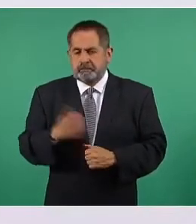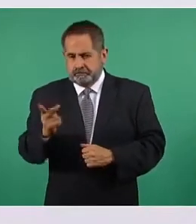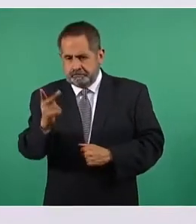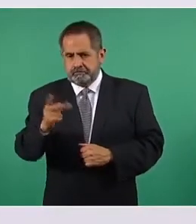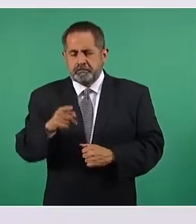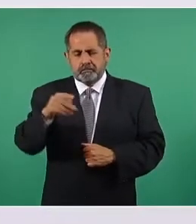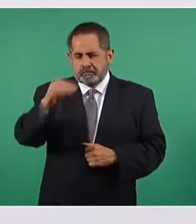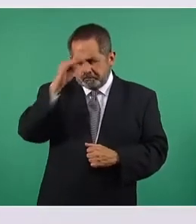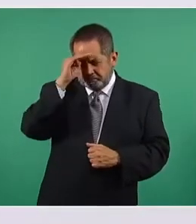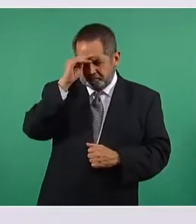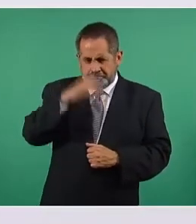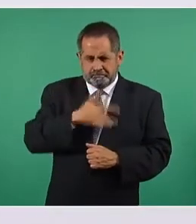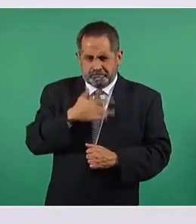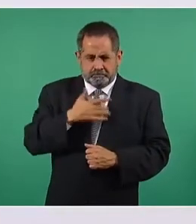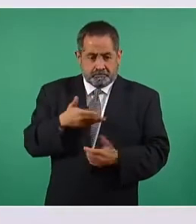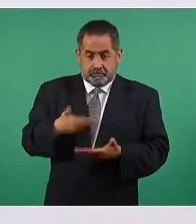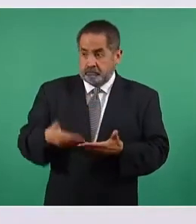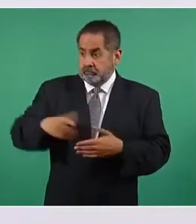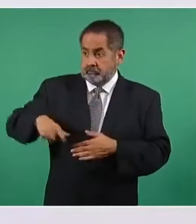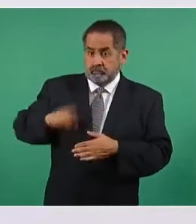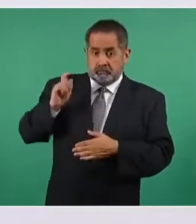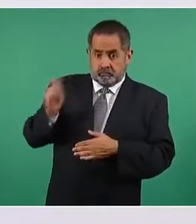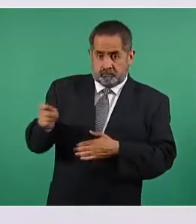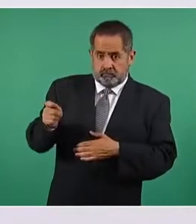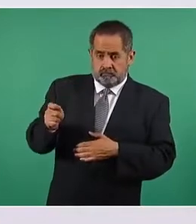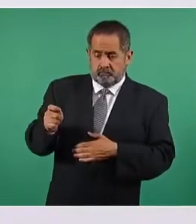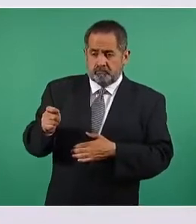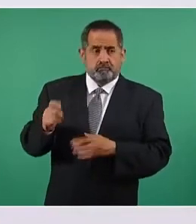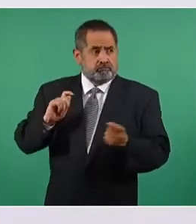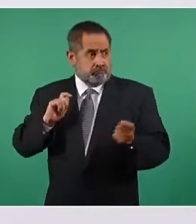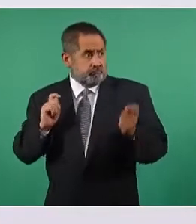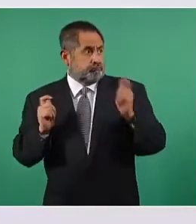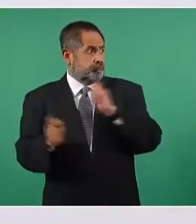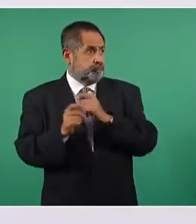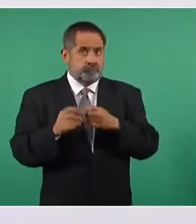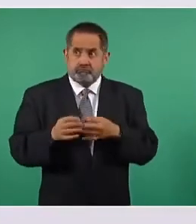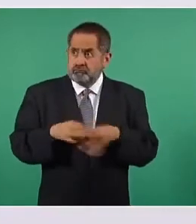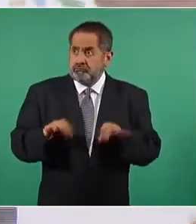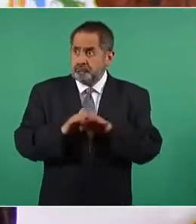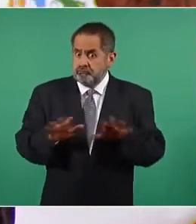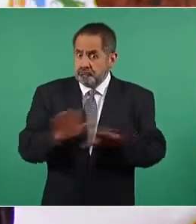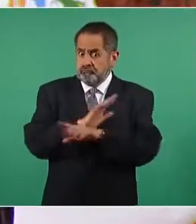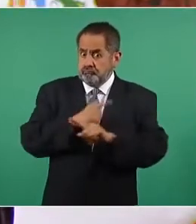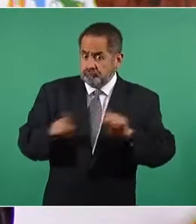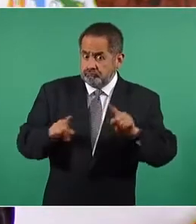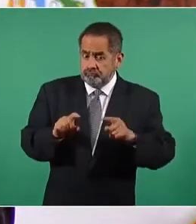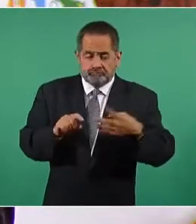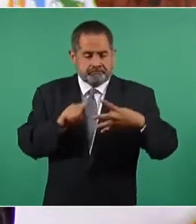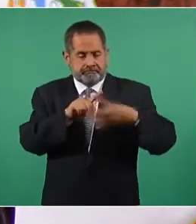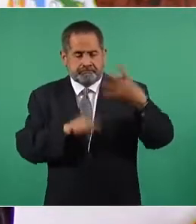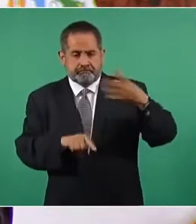que el gobierno actual representa un cambio importante? Sí,